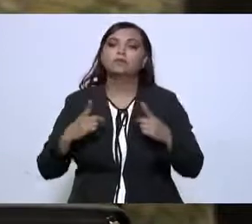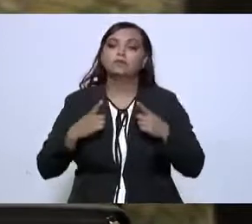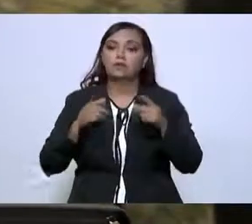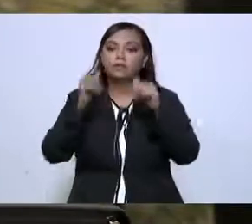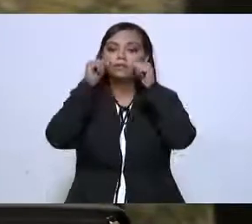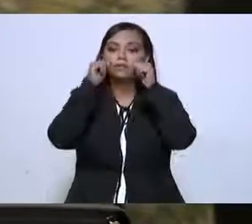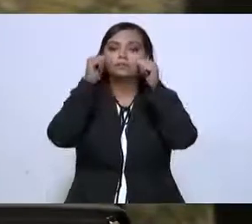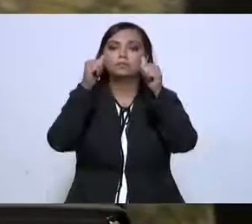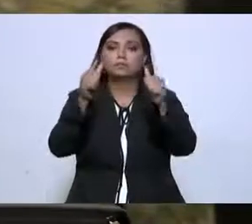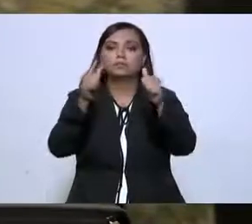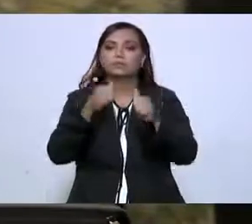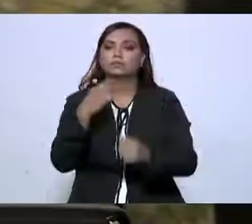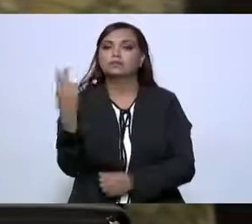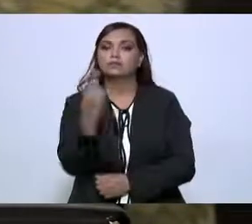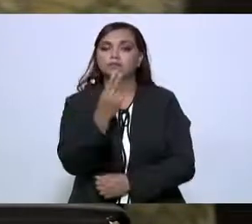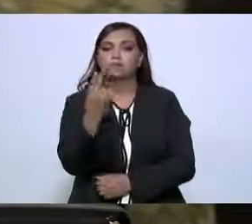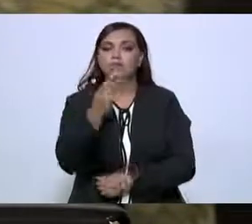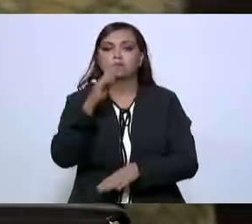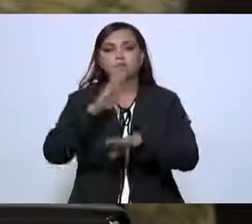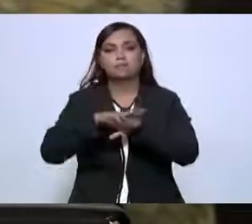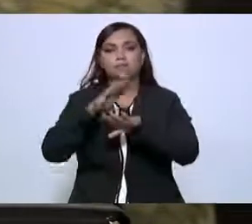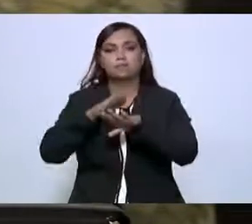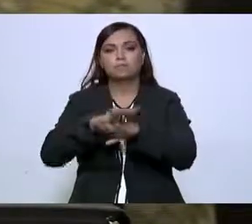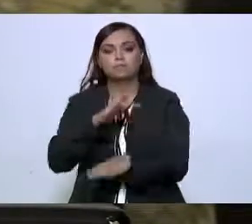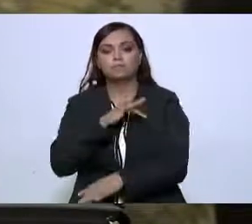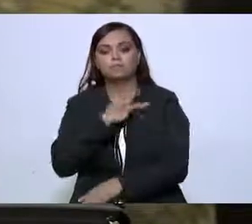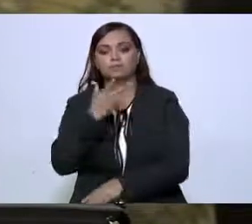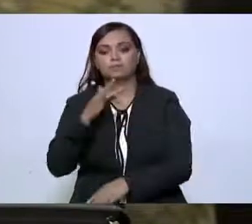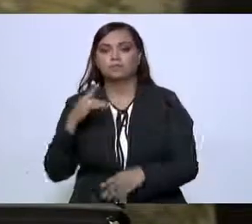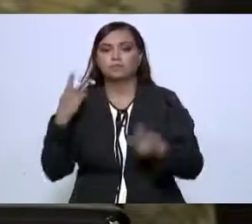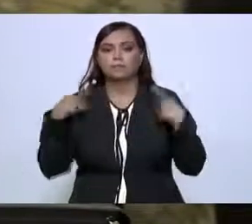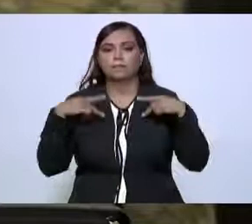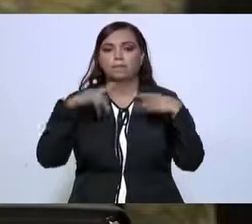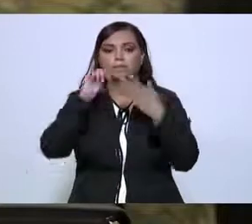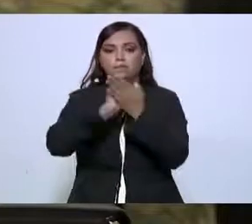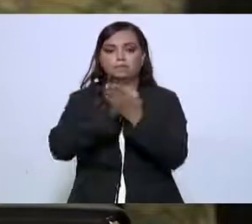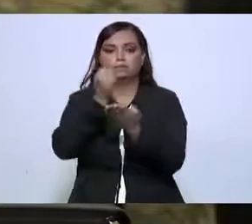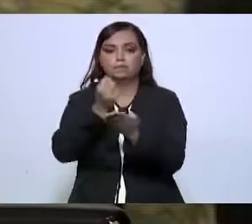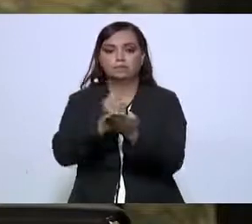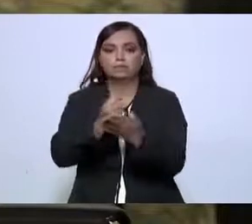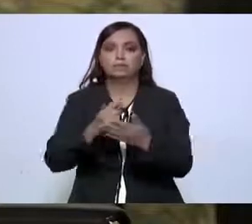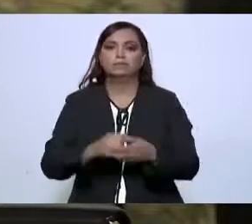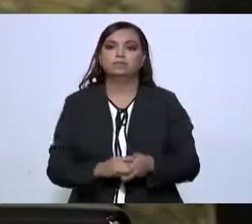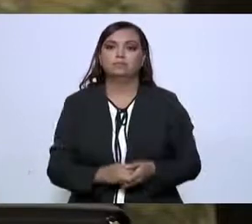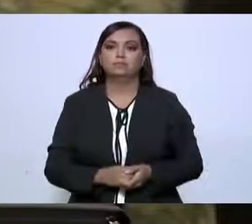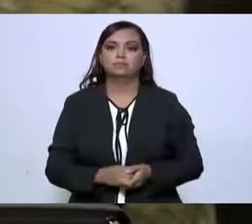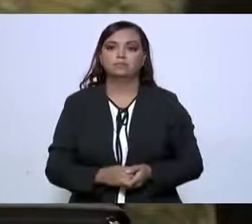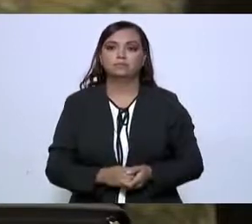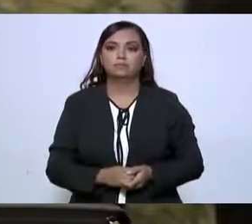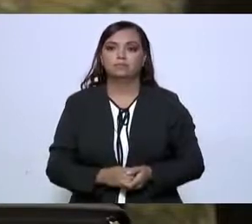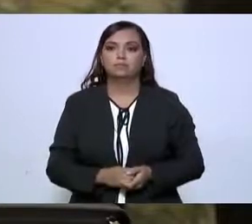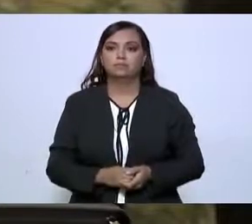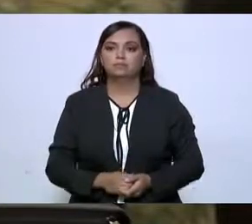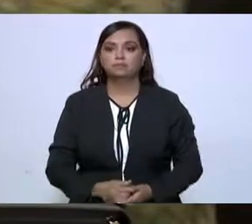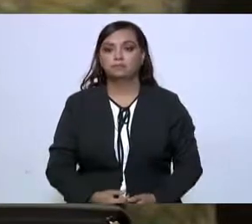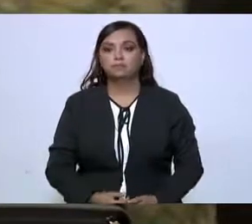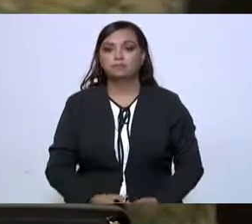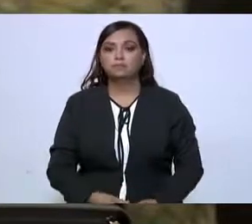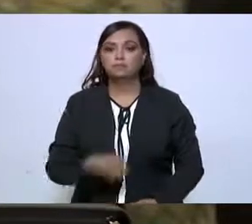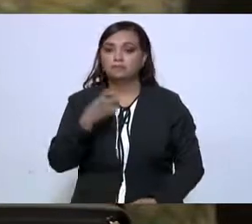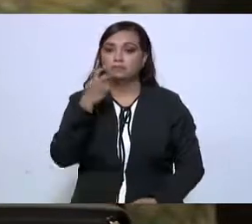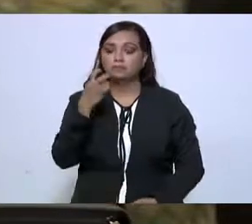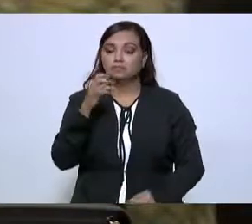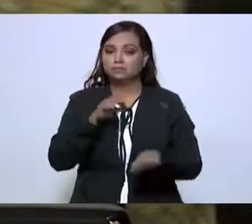atender las necesidades más sensibles de los Tamaulipecos. En cumplimiento de esta